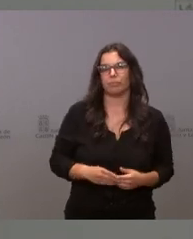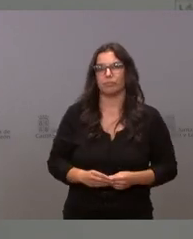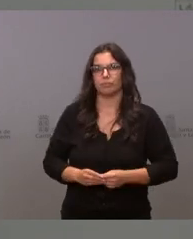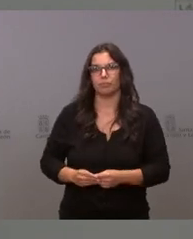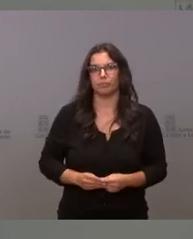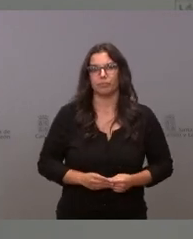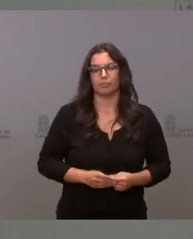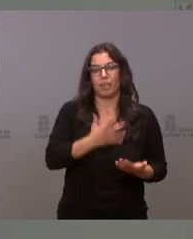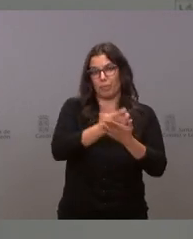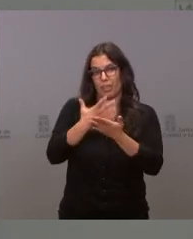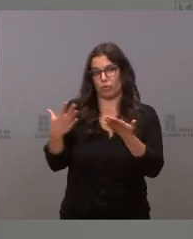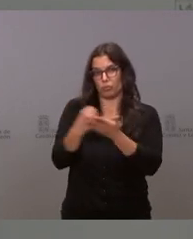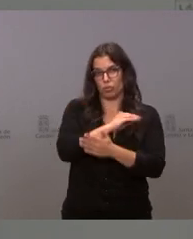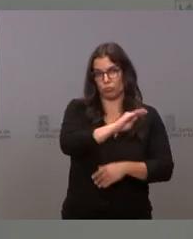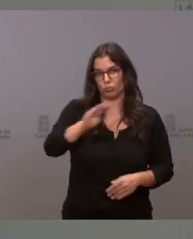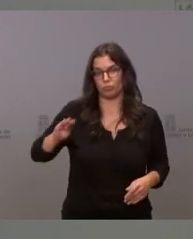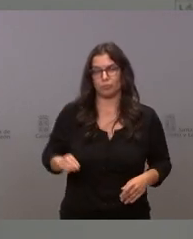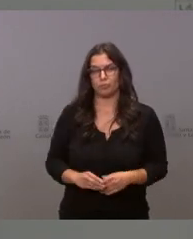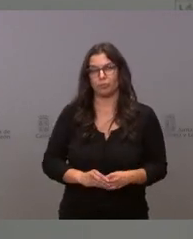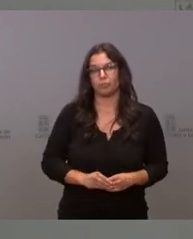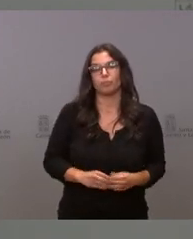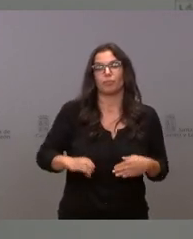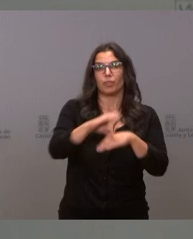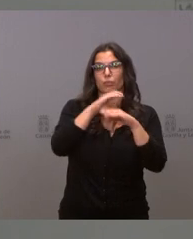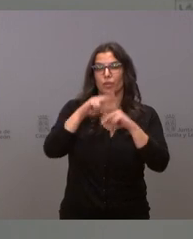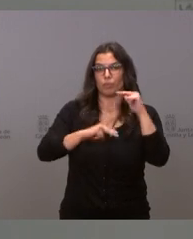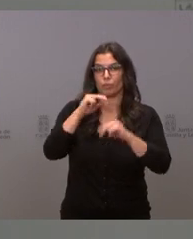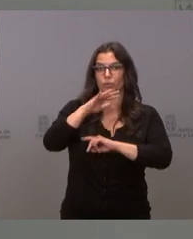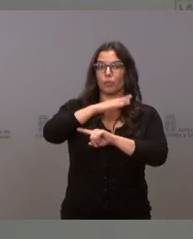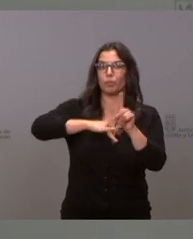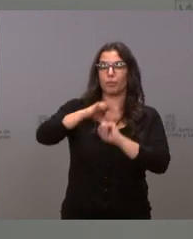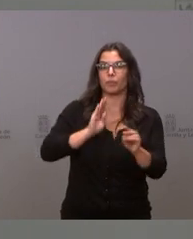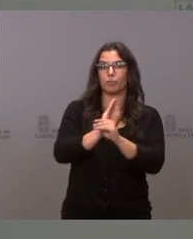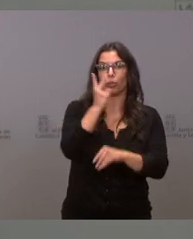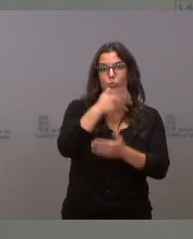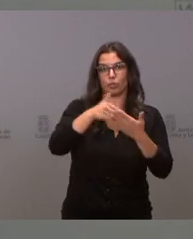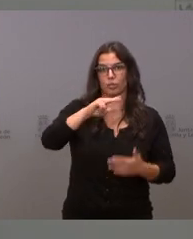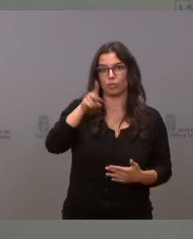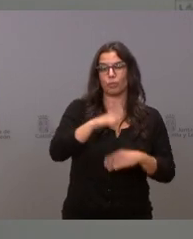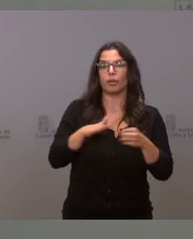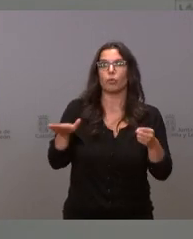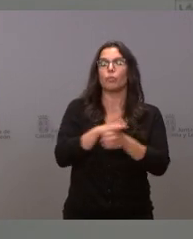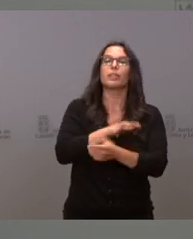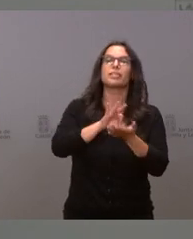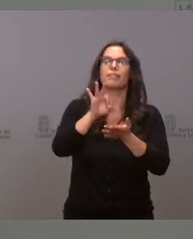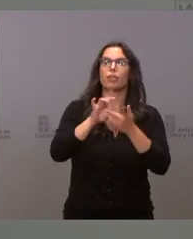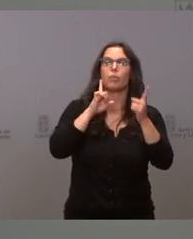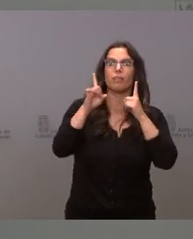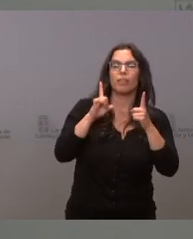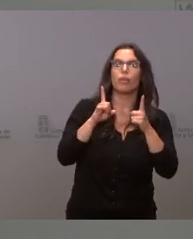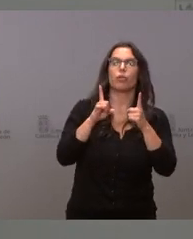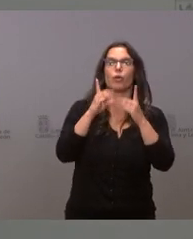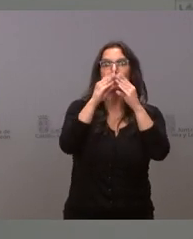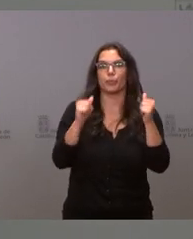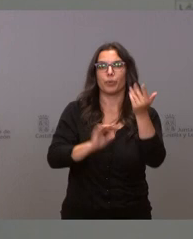de este entorno. La Consejería de Fomento y Medio Ambiente destina 2 millones de euros para financiar servicios de prevención, extinción de